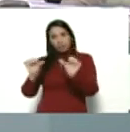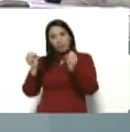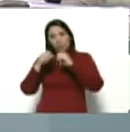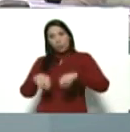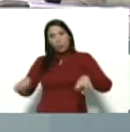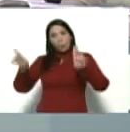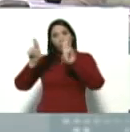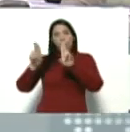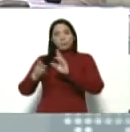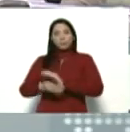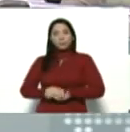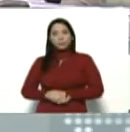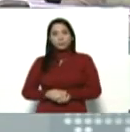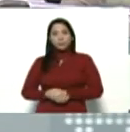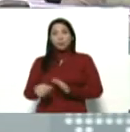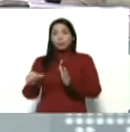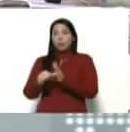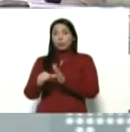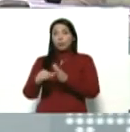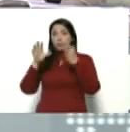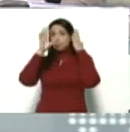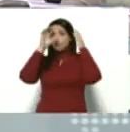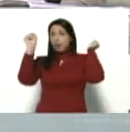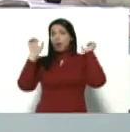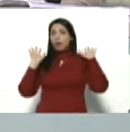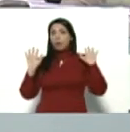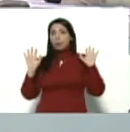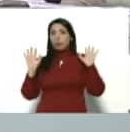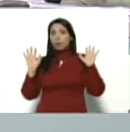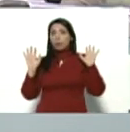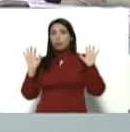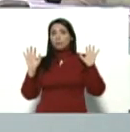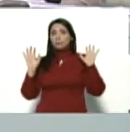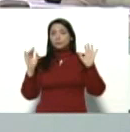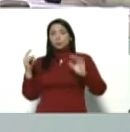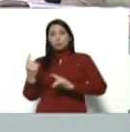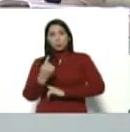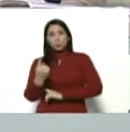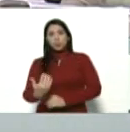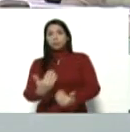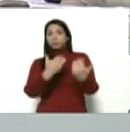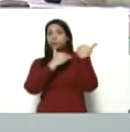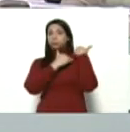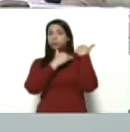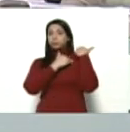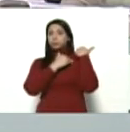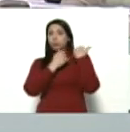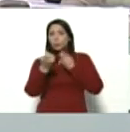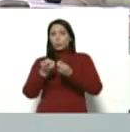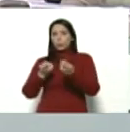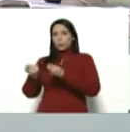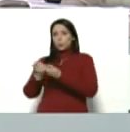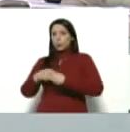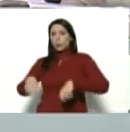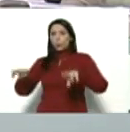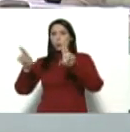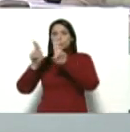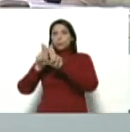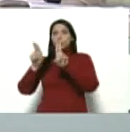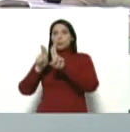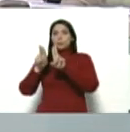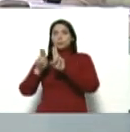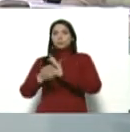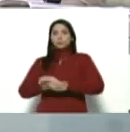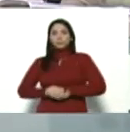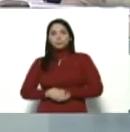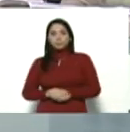Unidas, con el embajador plenipotenciario y representante único coordinador de Naciones Unidas, con Peter,